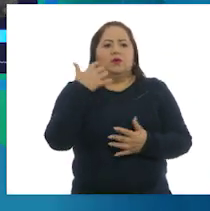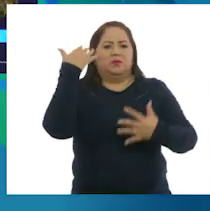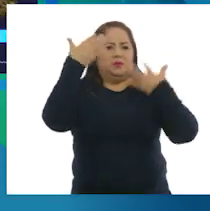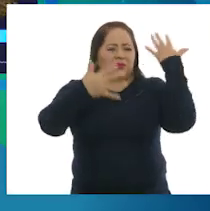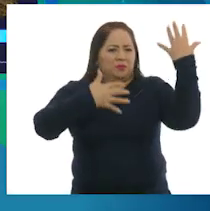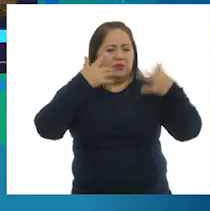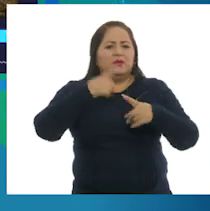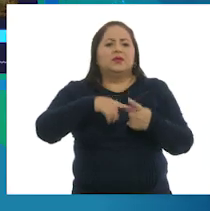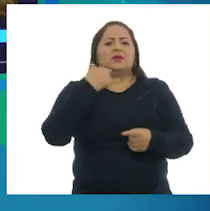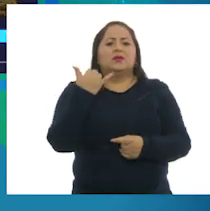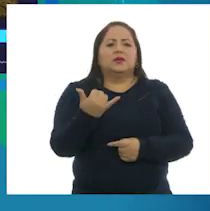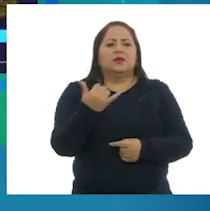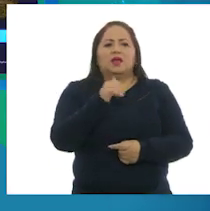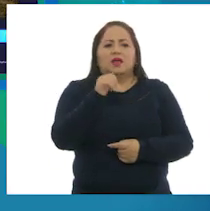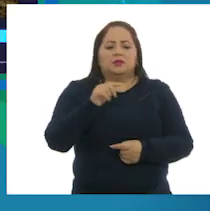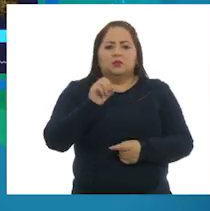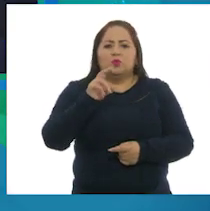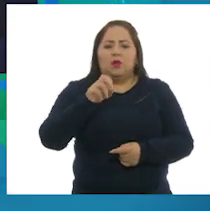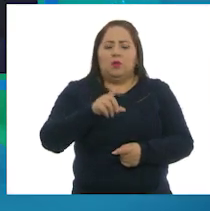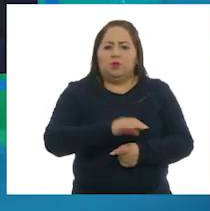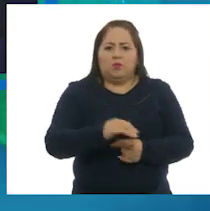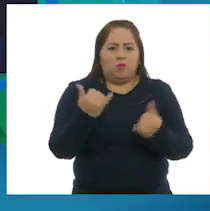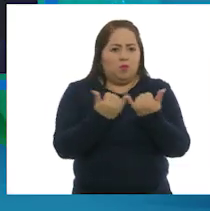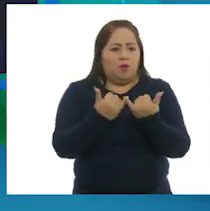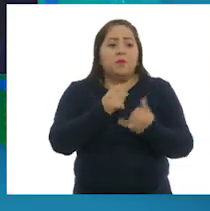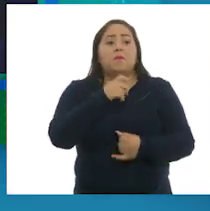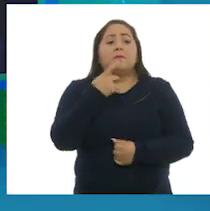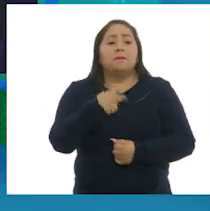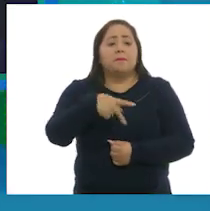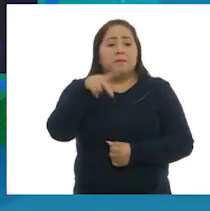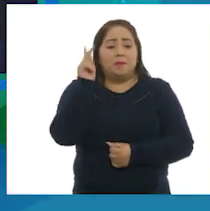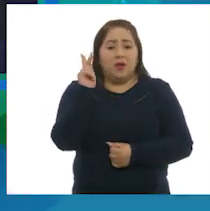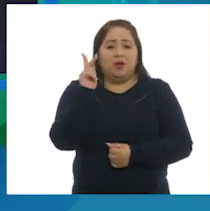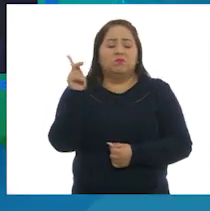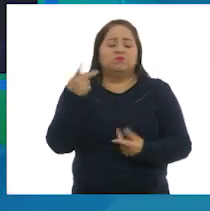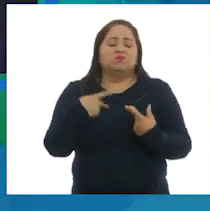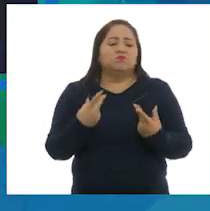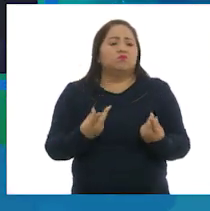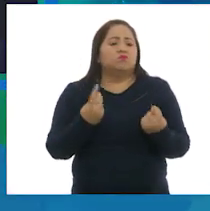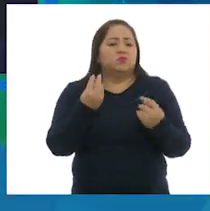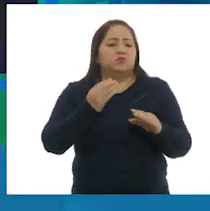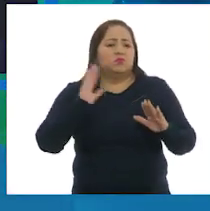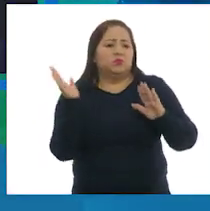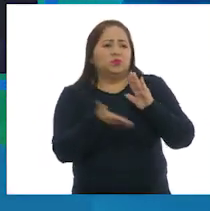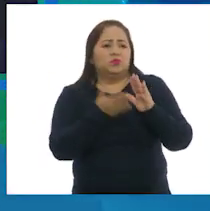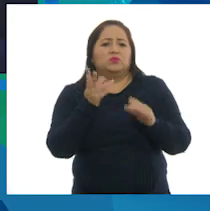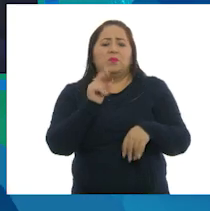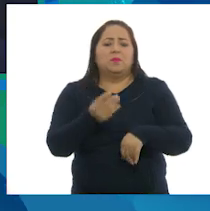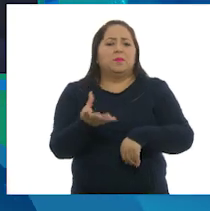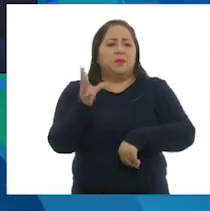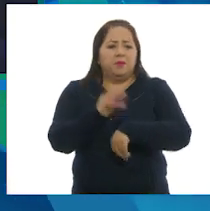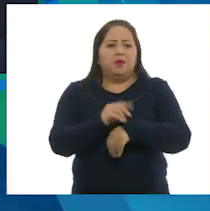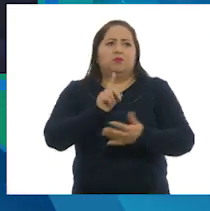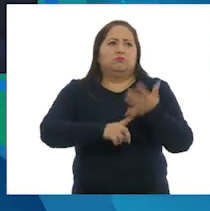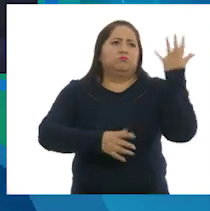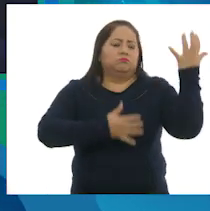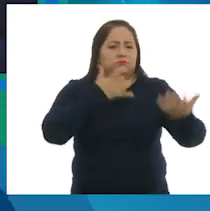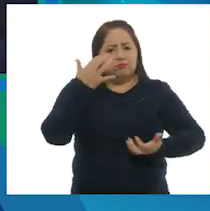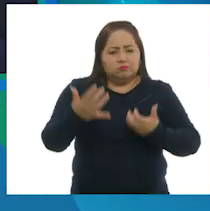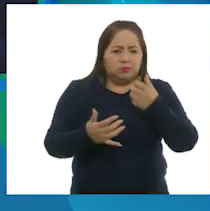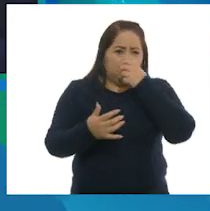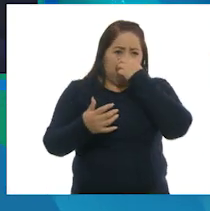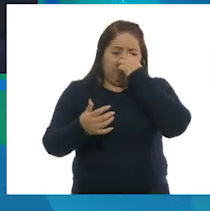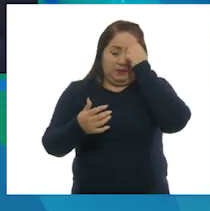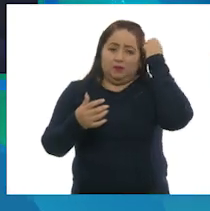carbono y la retención del suelo. Pero la sobreexplotación, la tala ilegal, los incendios, el